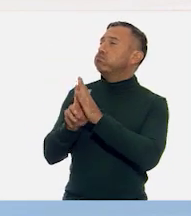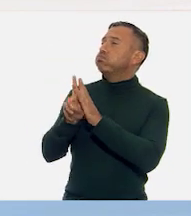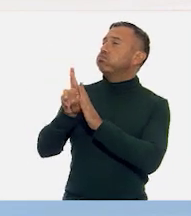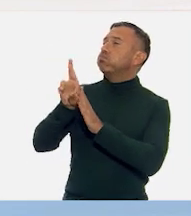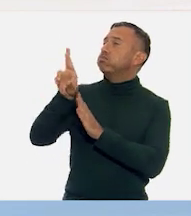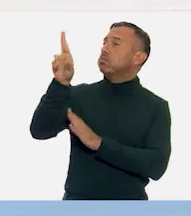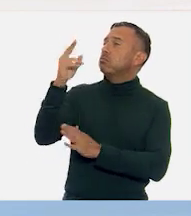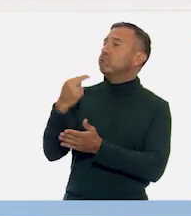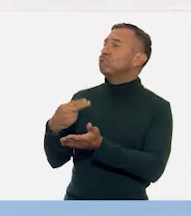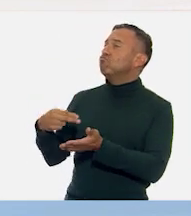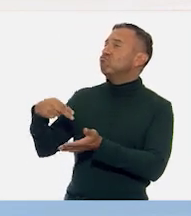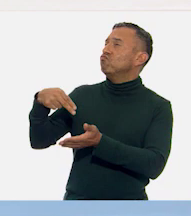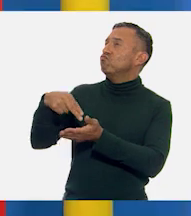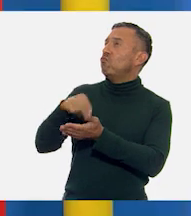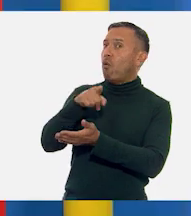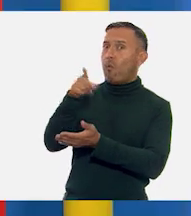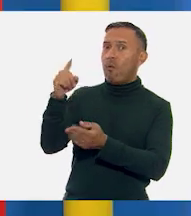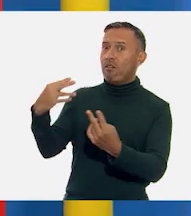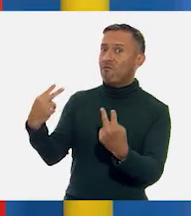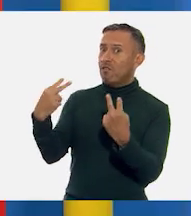impresión a los lunáticos.